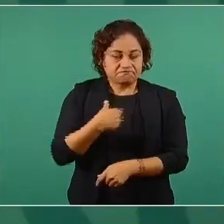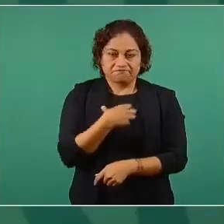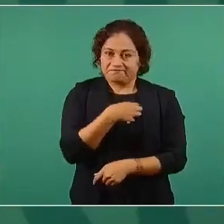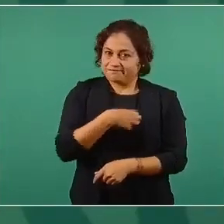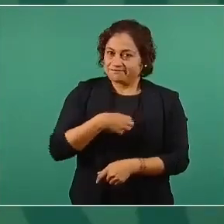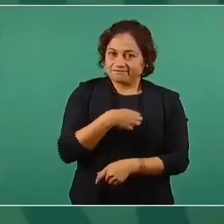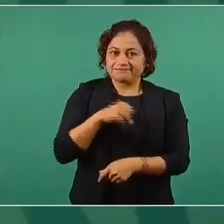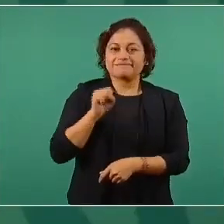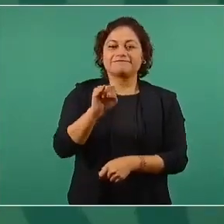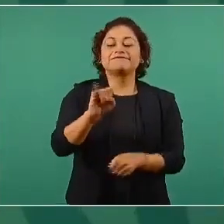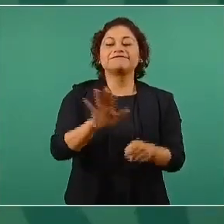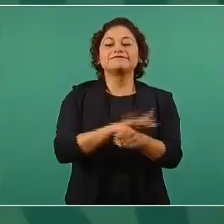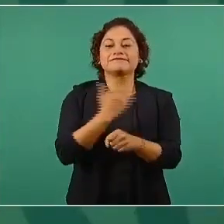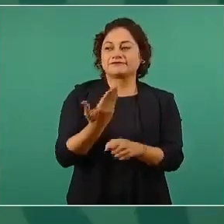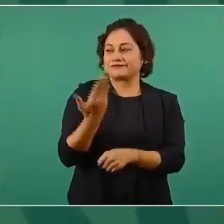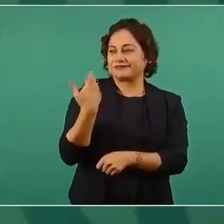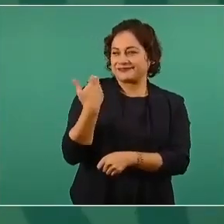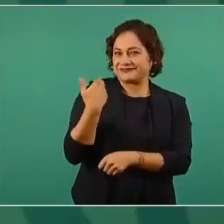pasada elección